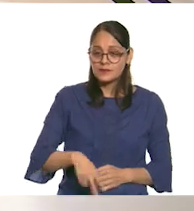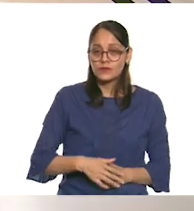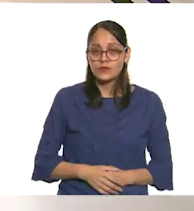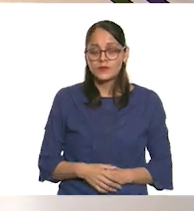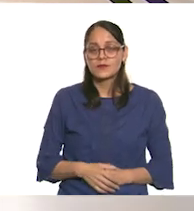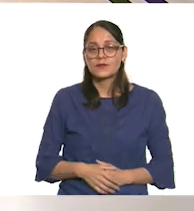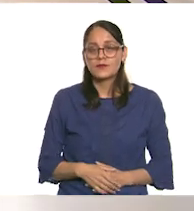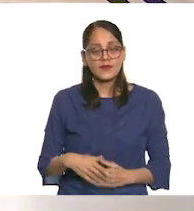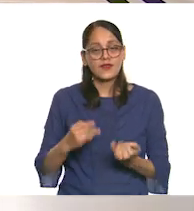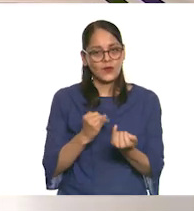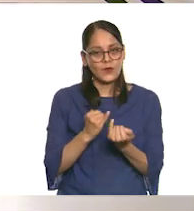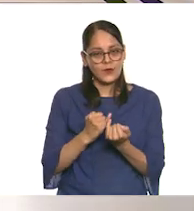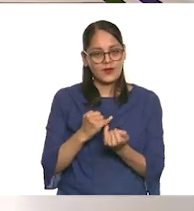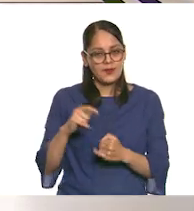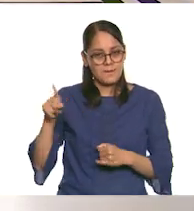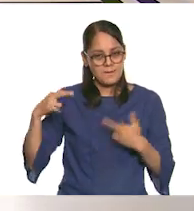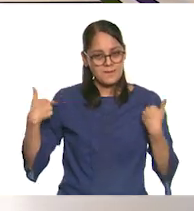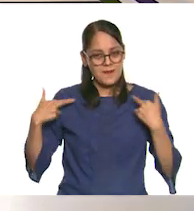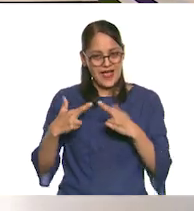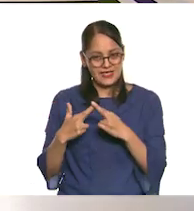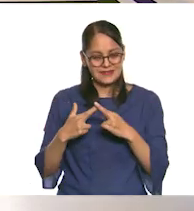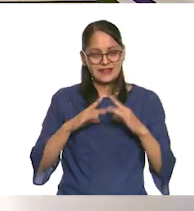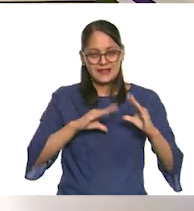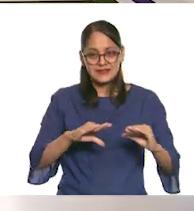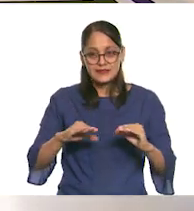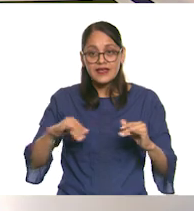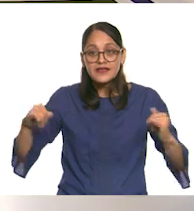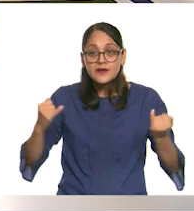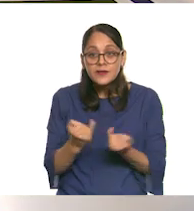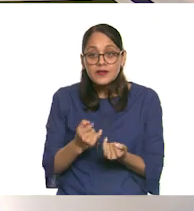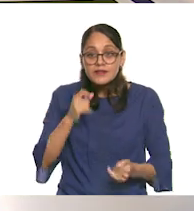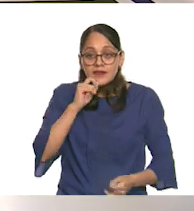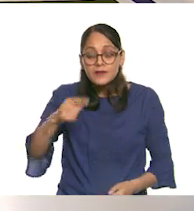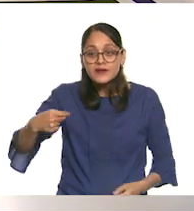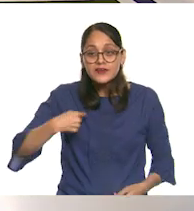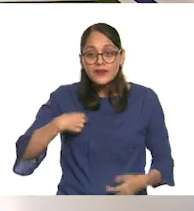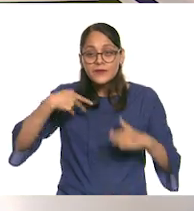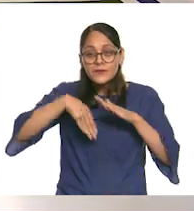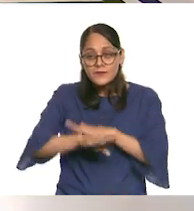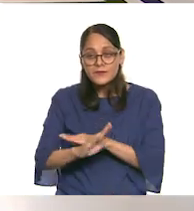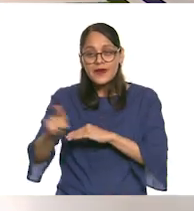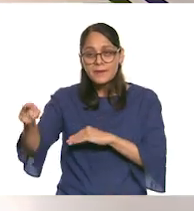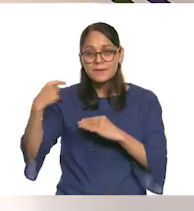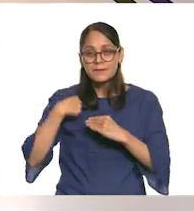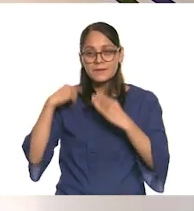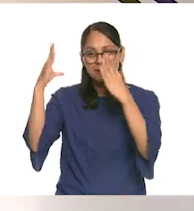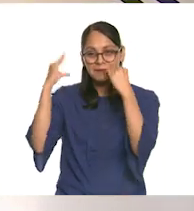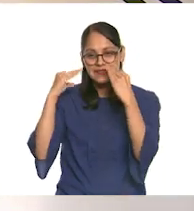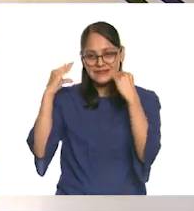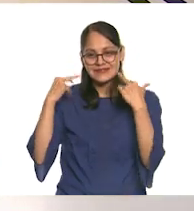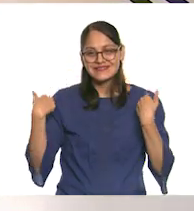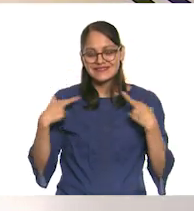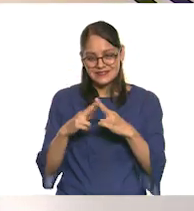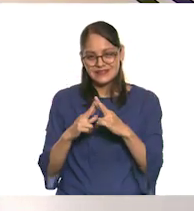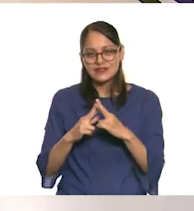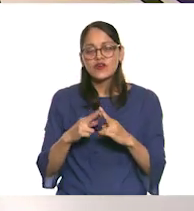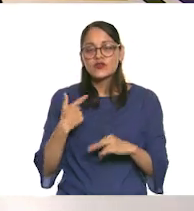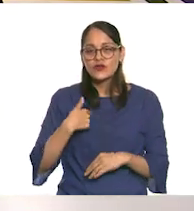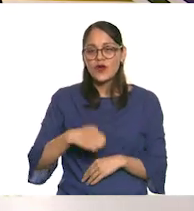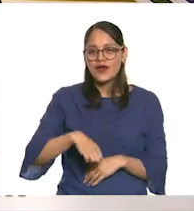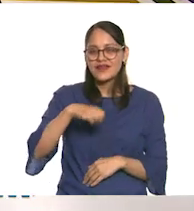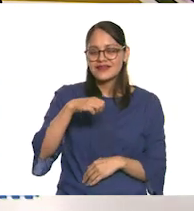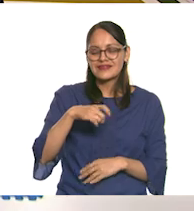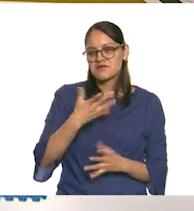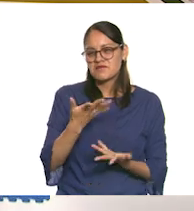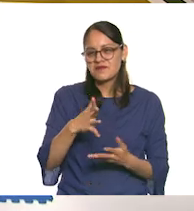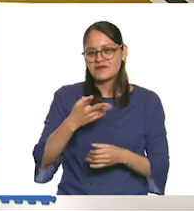Y además, no solamente fue maestra de primaria, sino que fue mi maestra. ¿En serio? Sí, fue mi maestra cuando estaba en cuarto